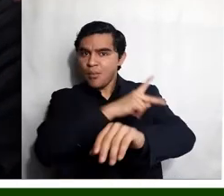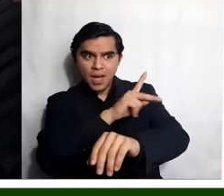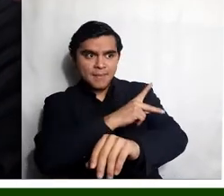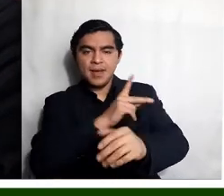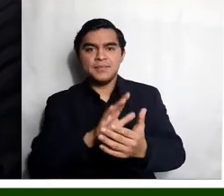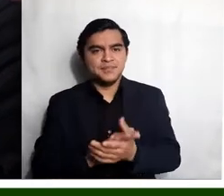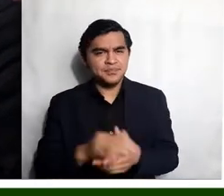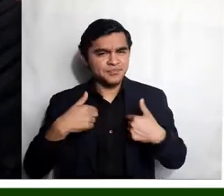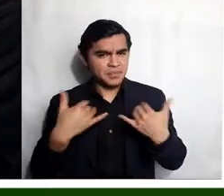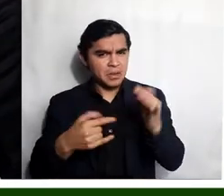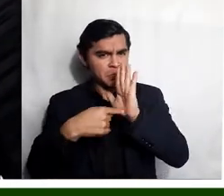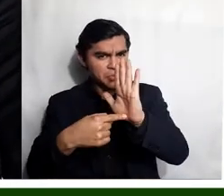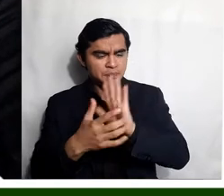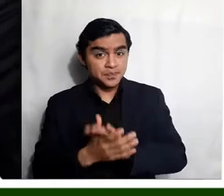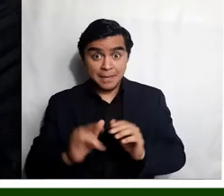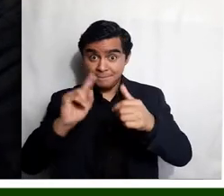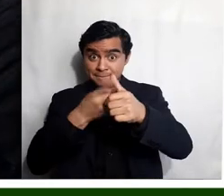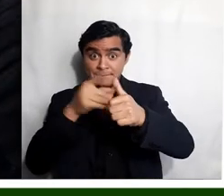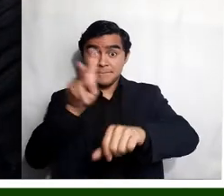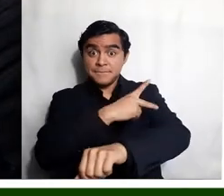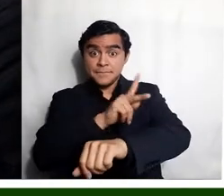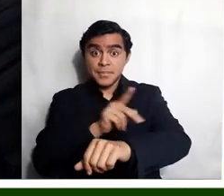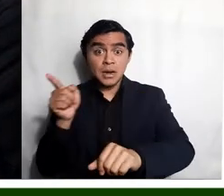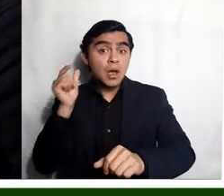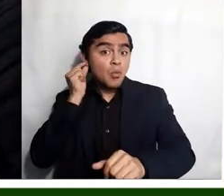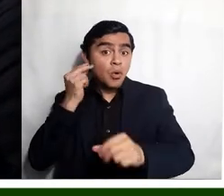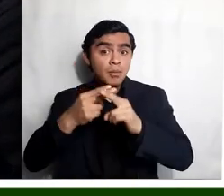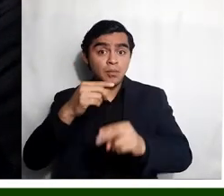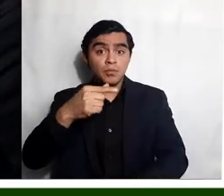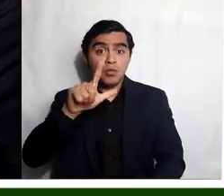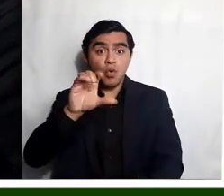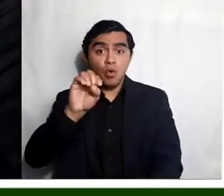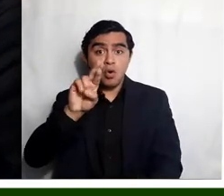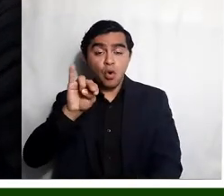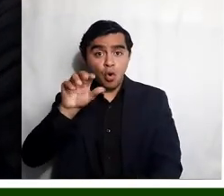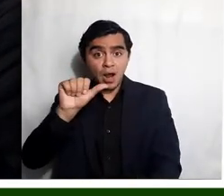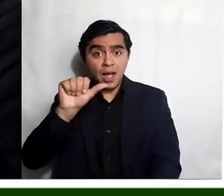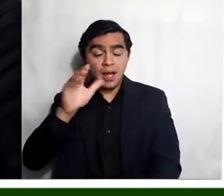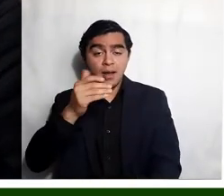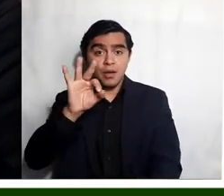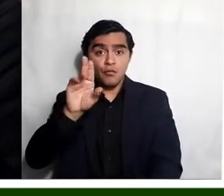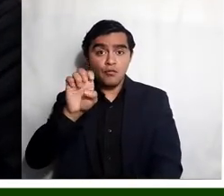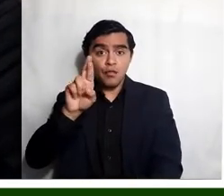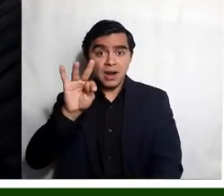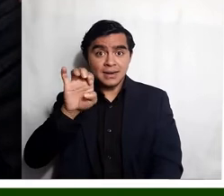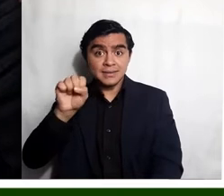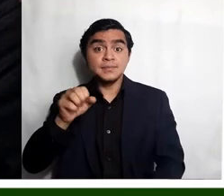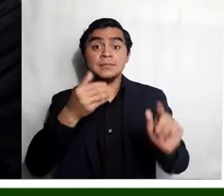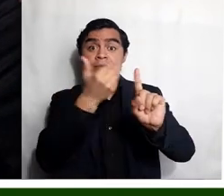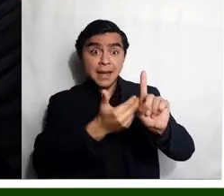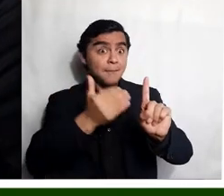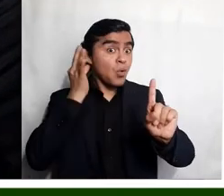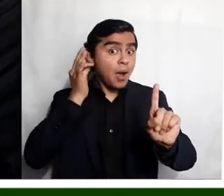caligramas con unos poemas que yo extraeré. El primer poema es de Gloria Fuertes. Dice, Doña Pito Piturra tiene